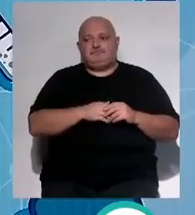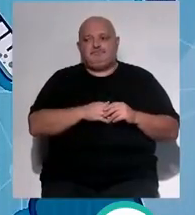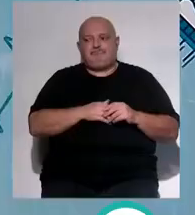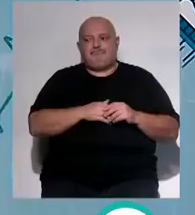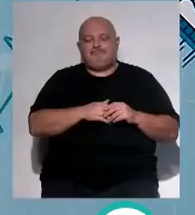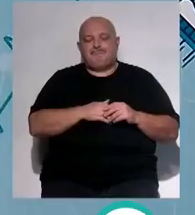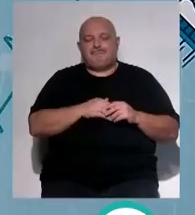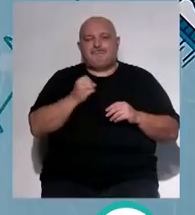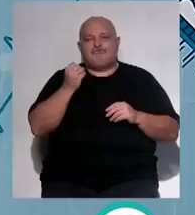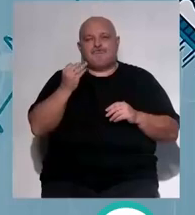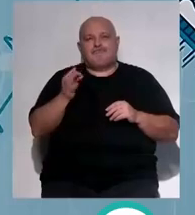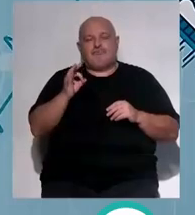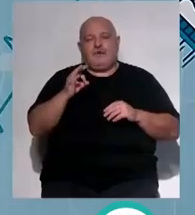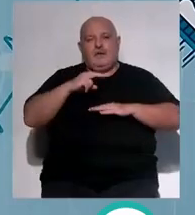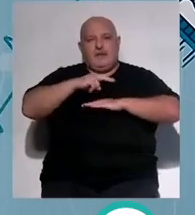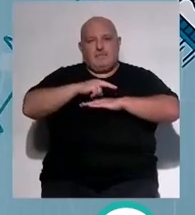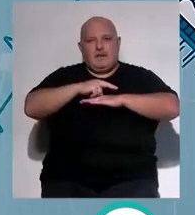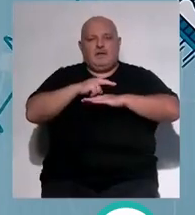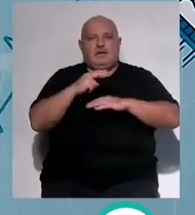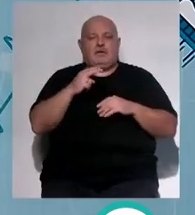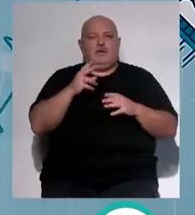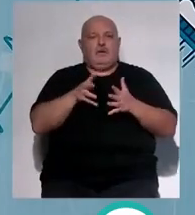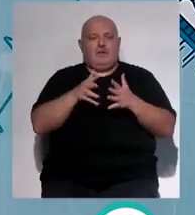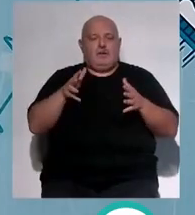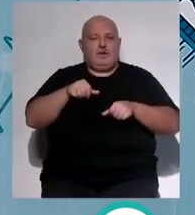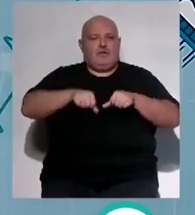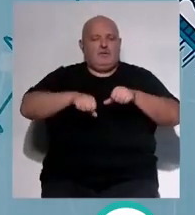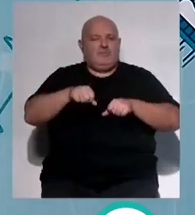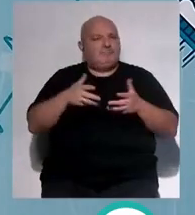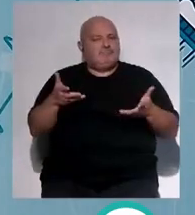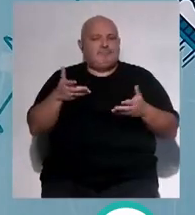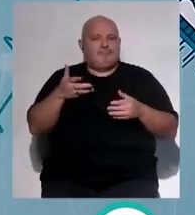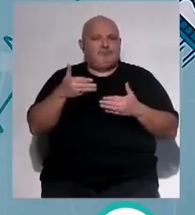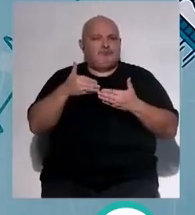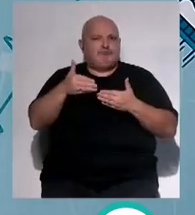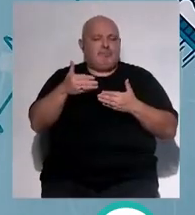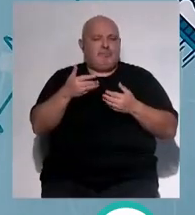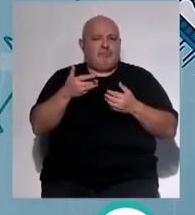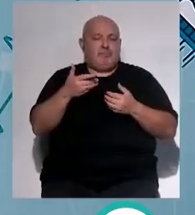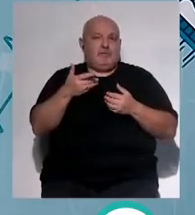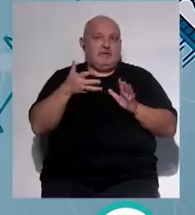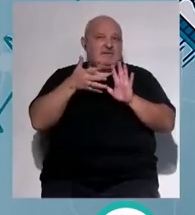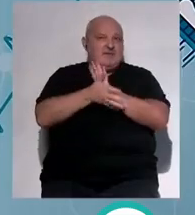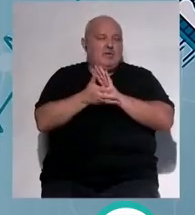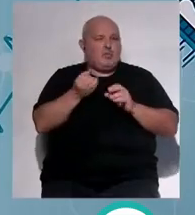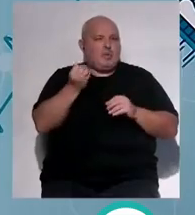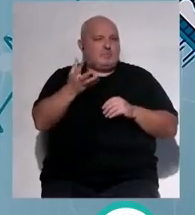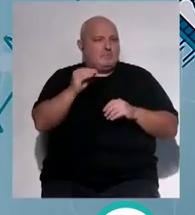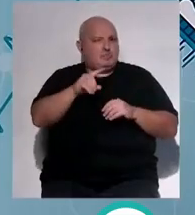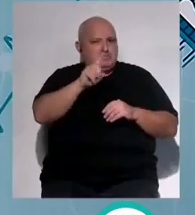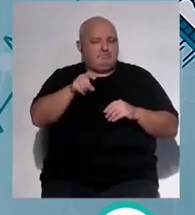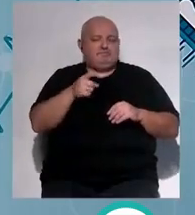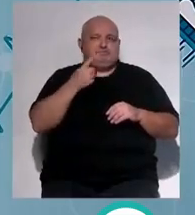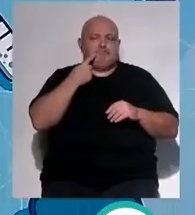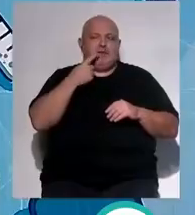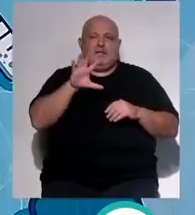en cuanto a número de camas en cuanto a aumento de quirófanos ¿cómo se traduciría? Pues mira no menos no menos de